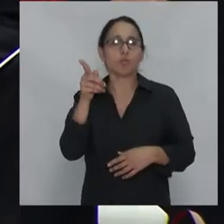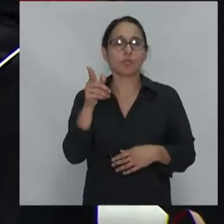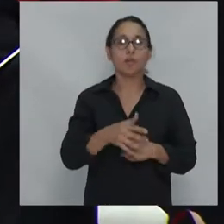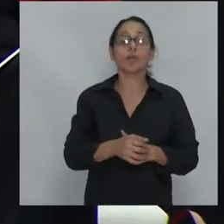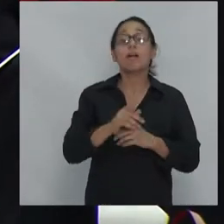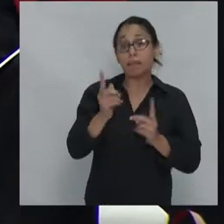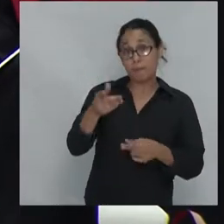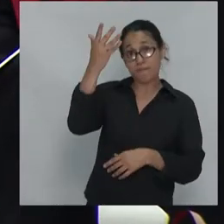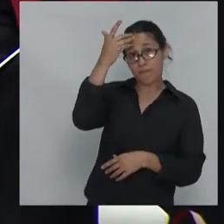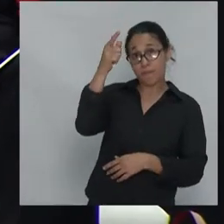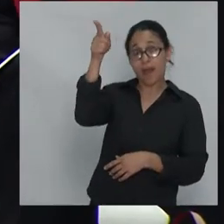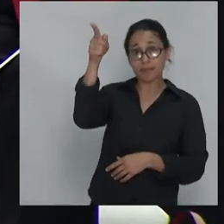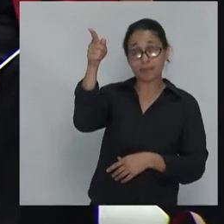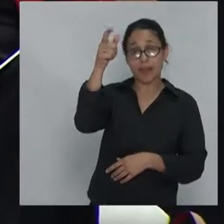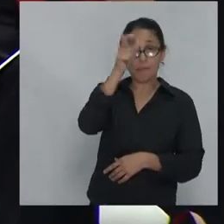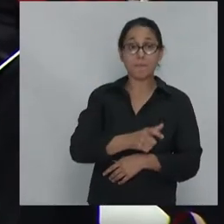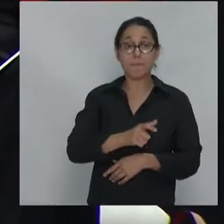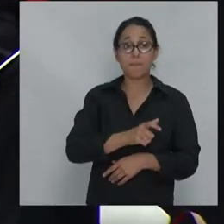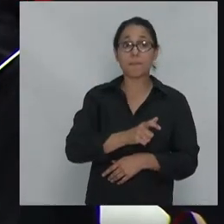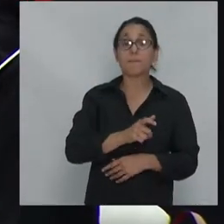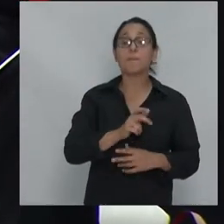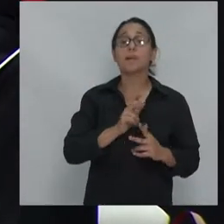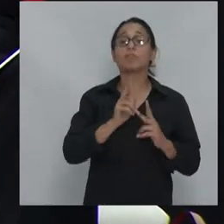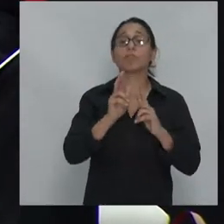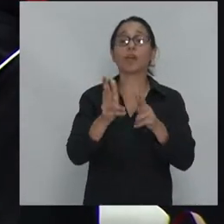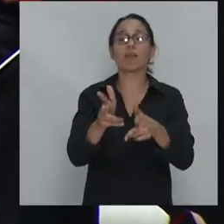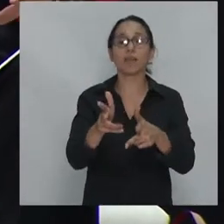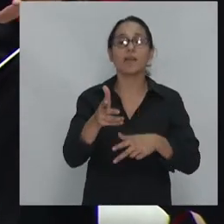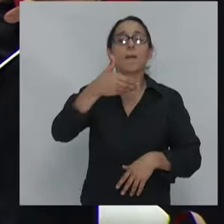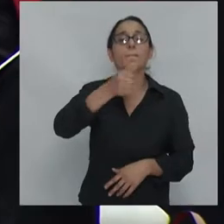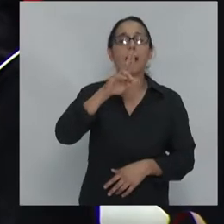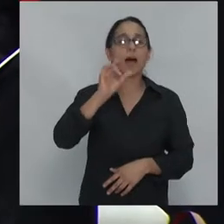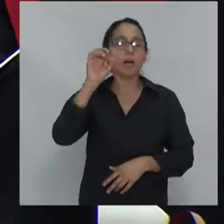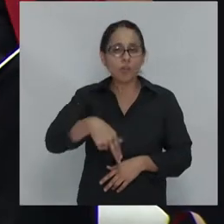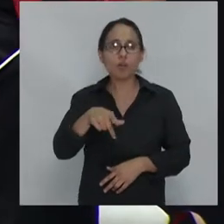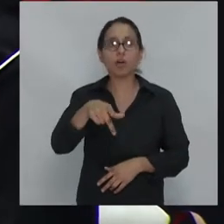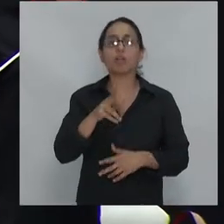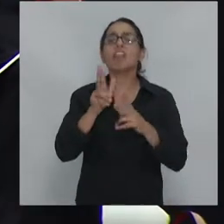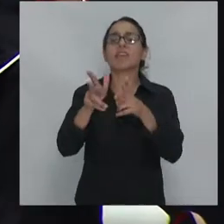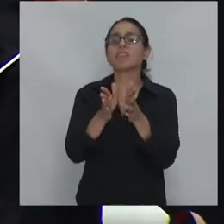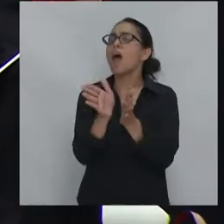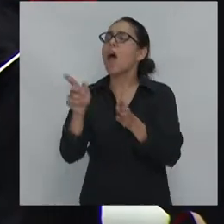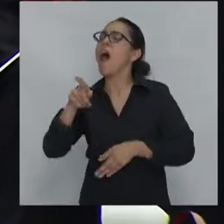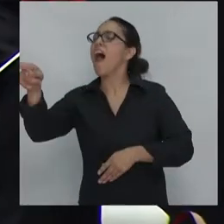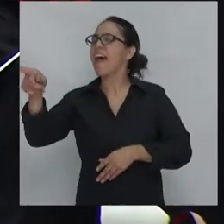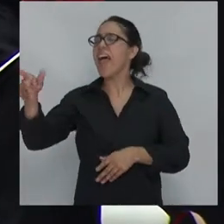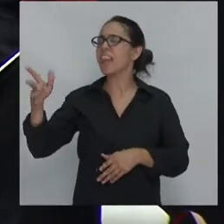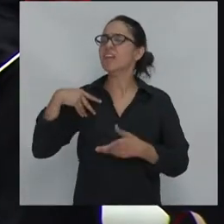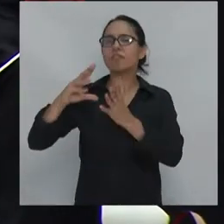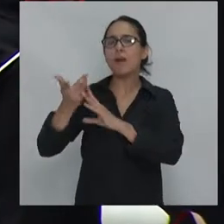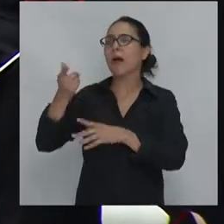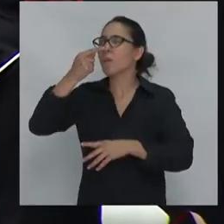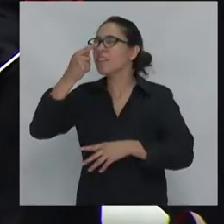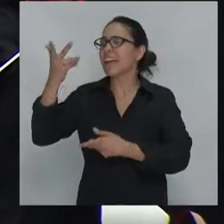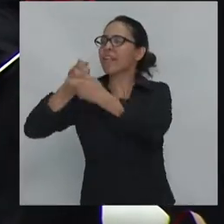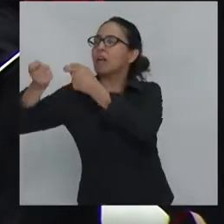en Francia, cuando él dice, bueno, hay que escoger entre Salvini o yo. Salvini es el fascista y yo soy la